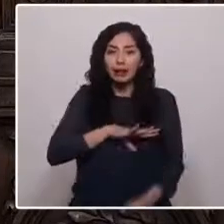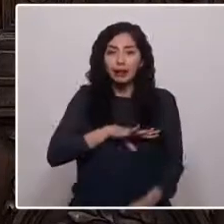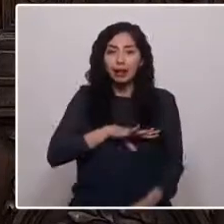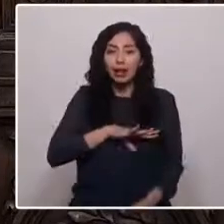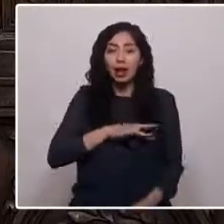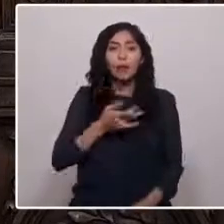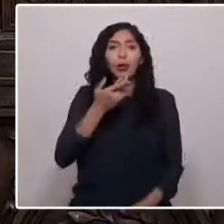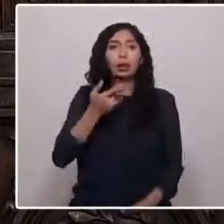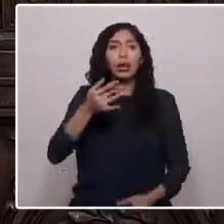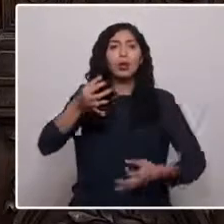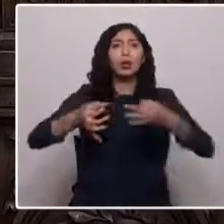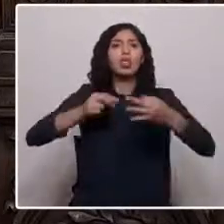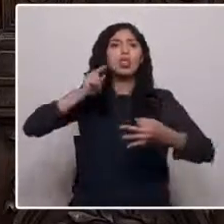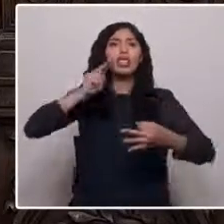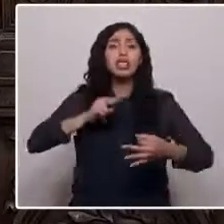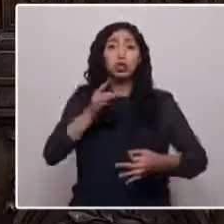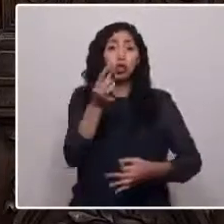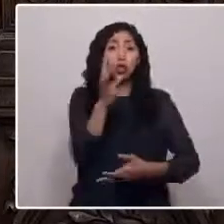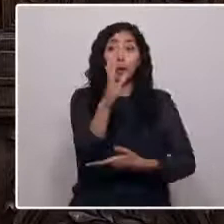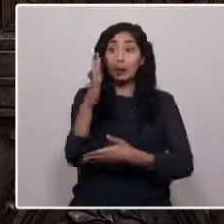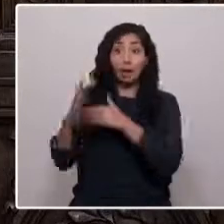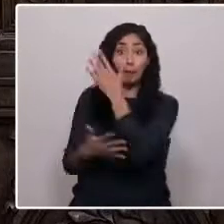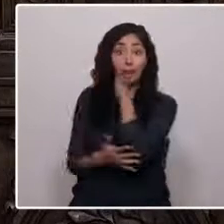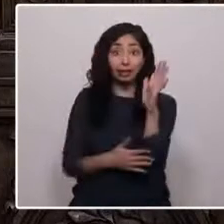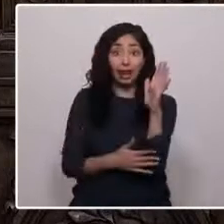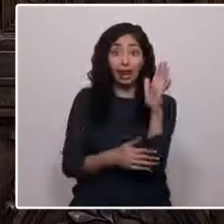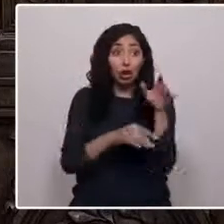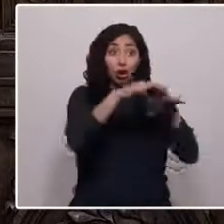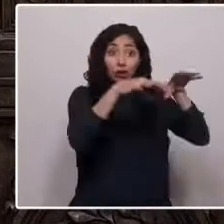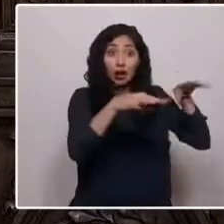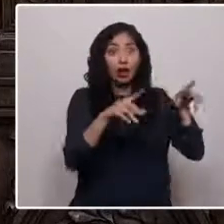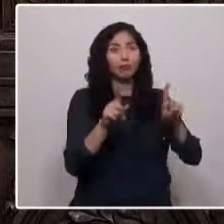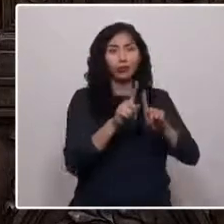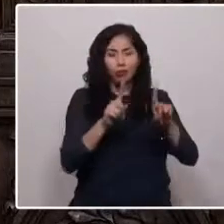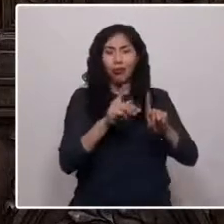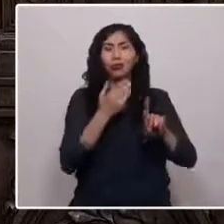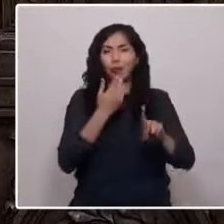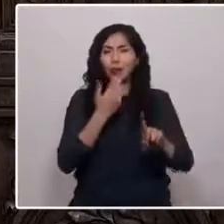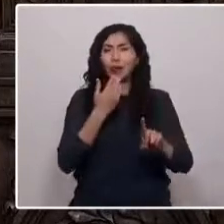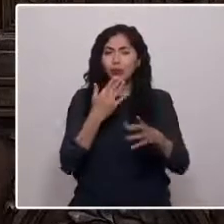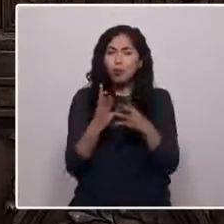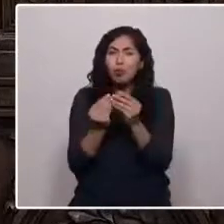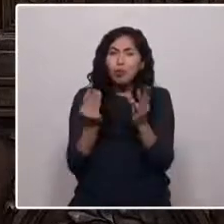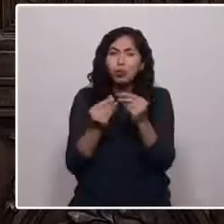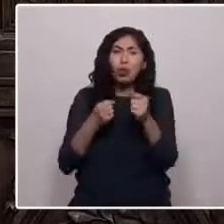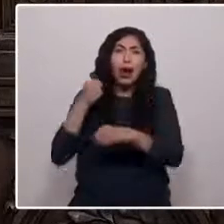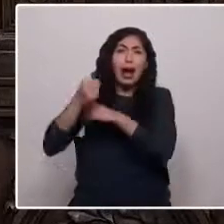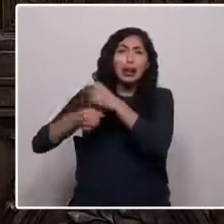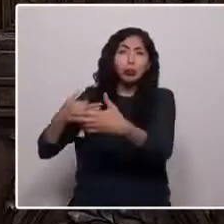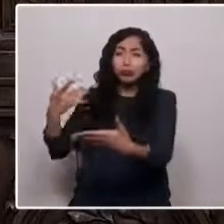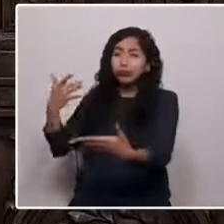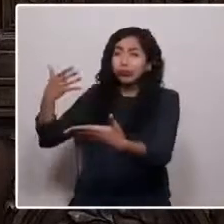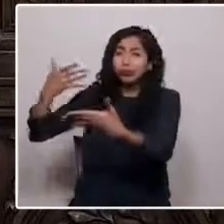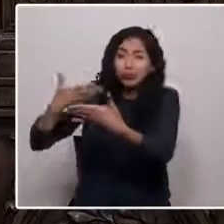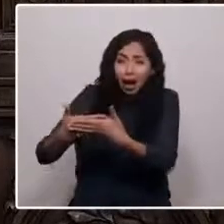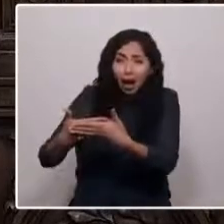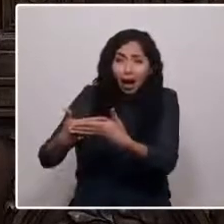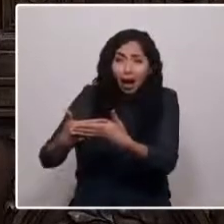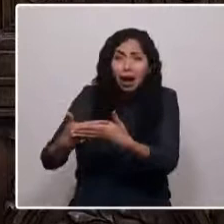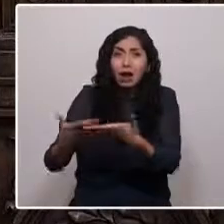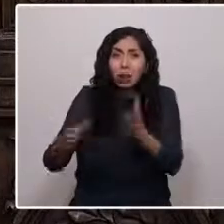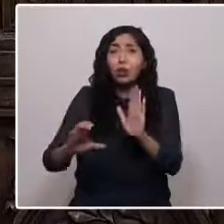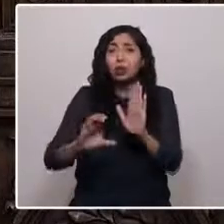sólo ambientales ni se vivían sólo en la cordillera de San Fabián. Se arrastraban por décadas y habían sido cimentadas desde una